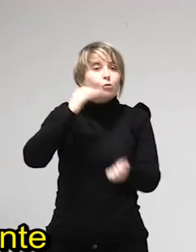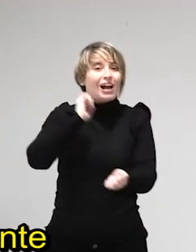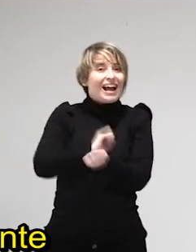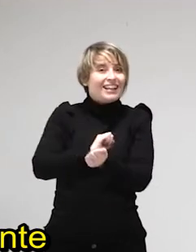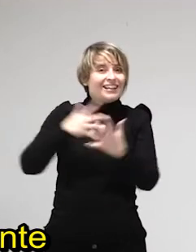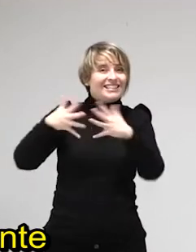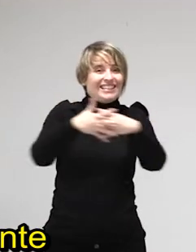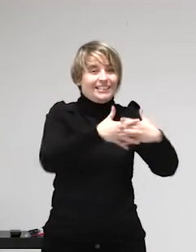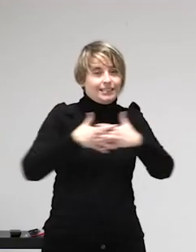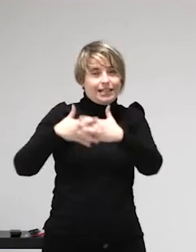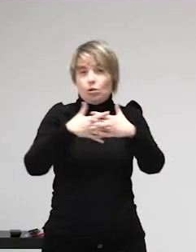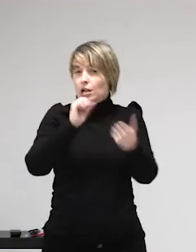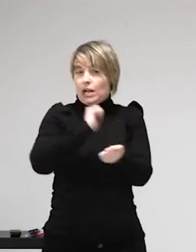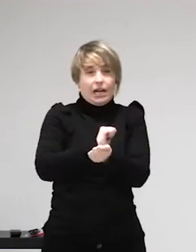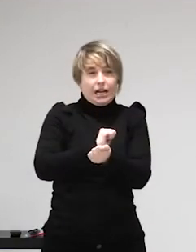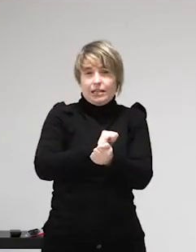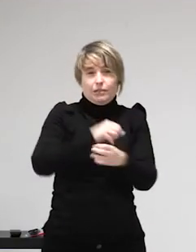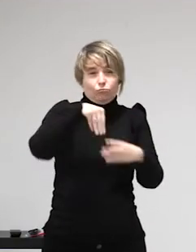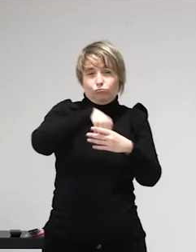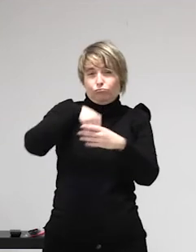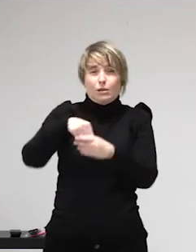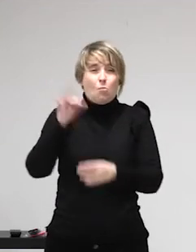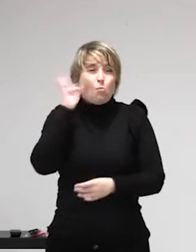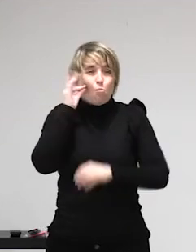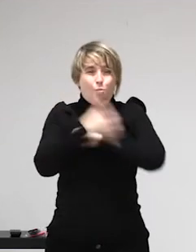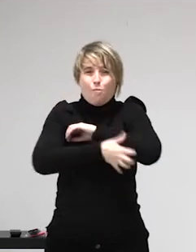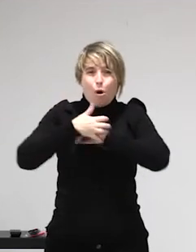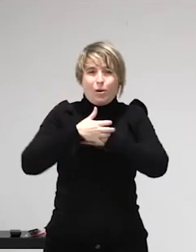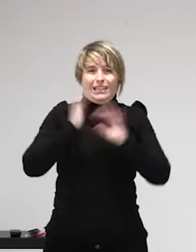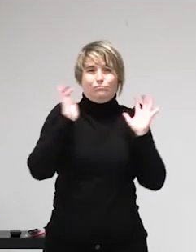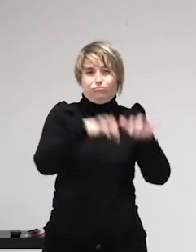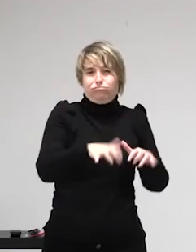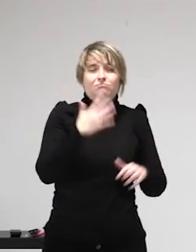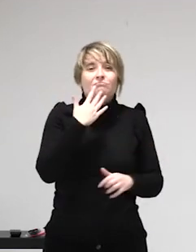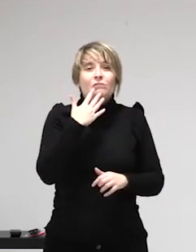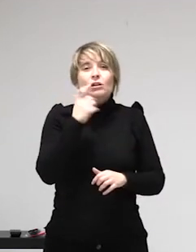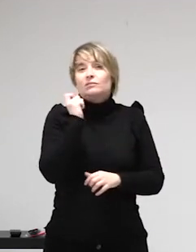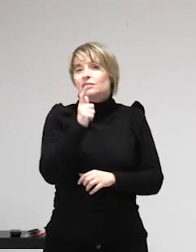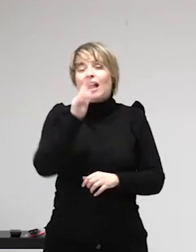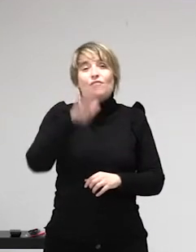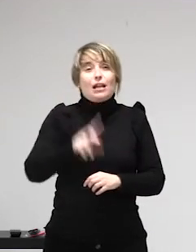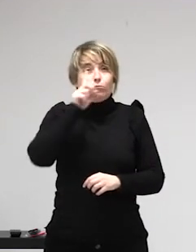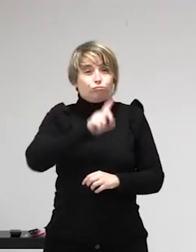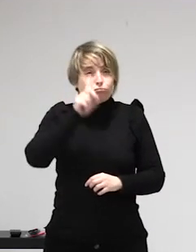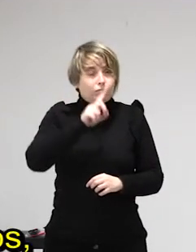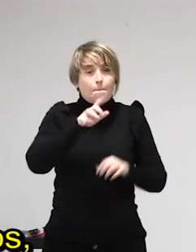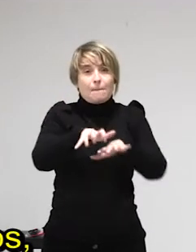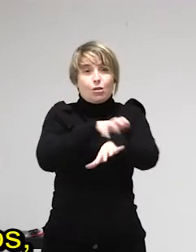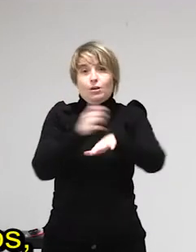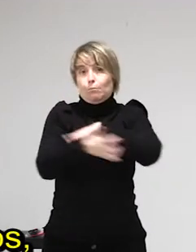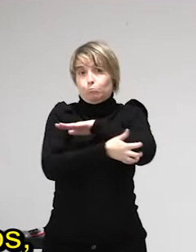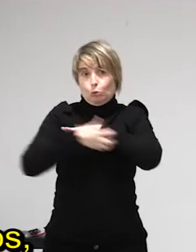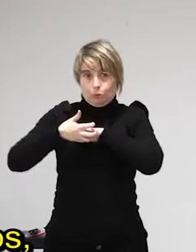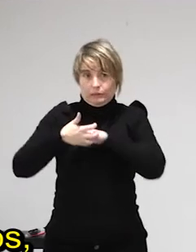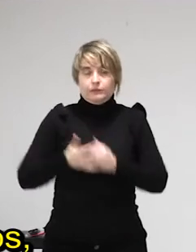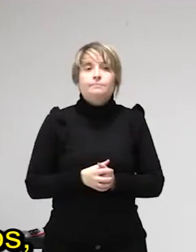abordar precisamente o podamos andar precisamente en el debate. Porque hemos oído mucho hablar, lo decía también a Itziver, del